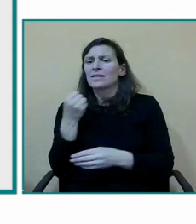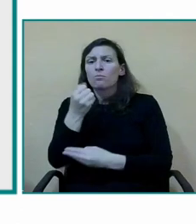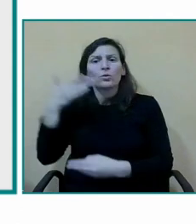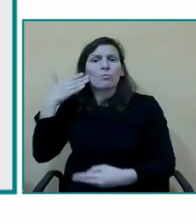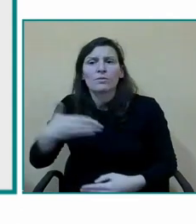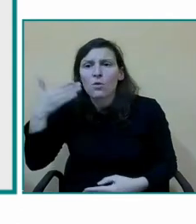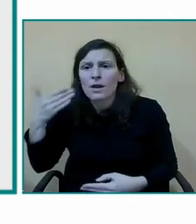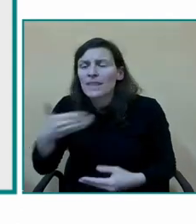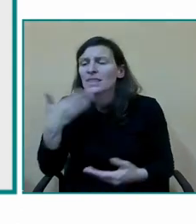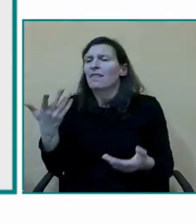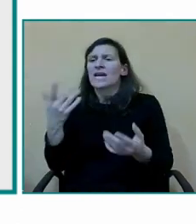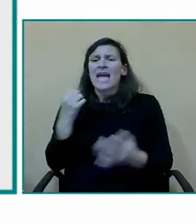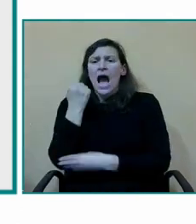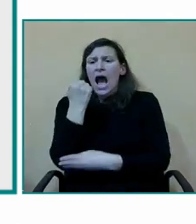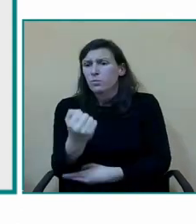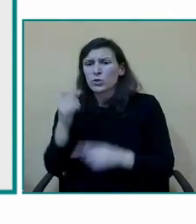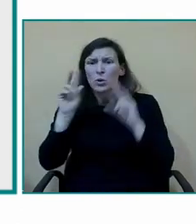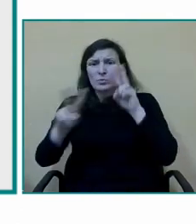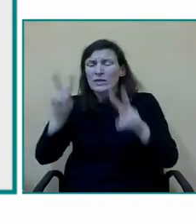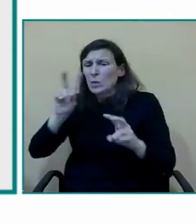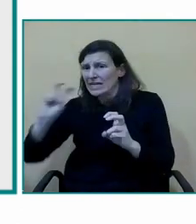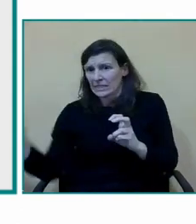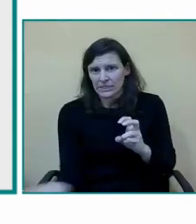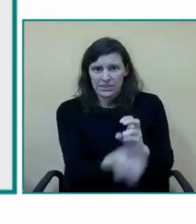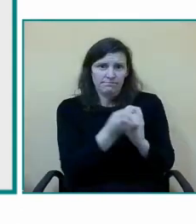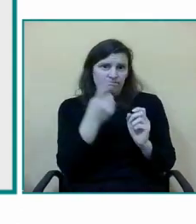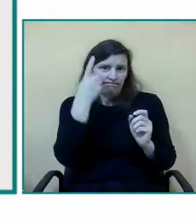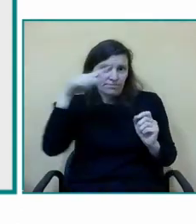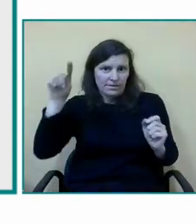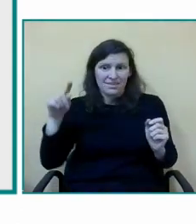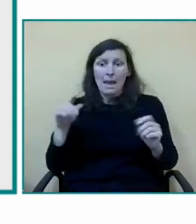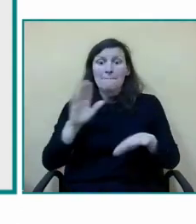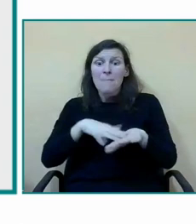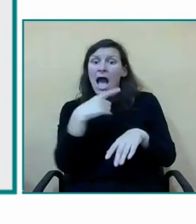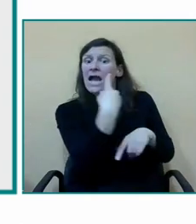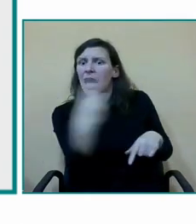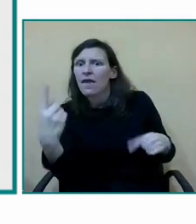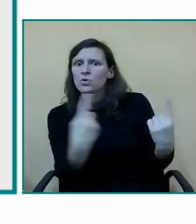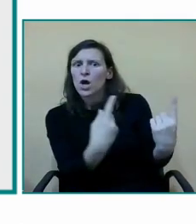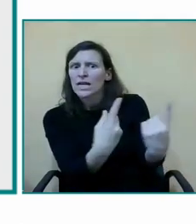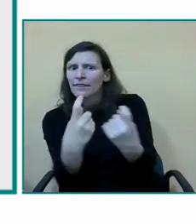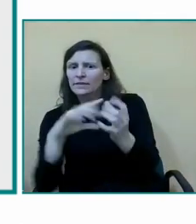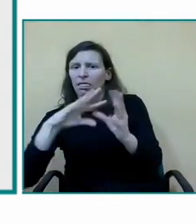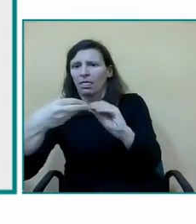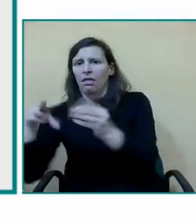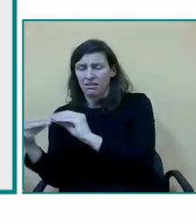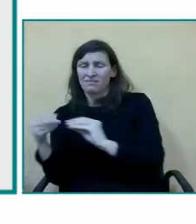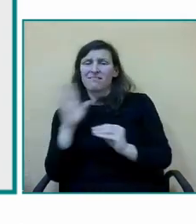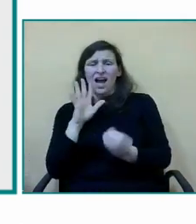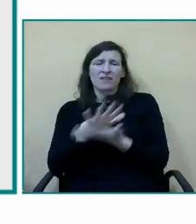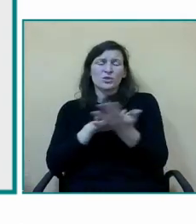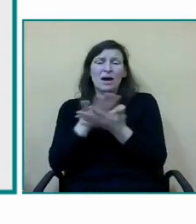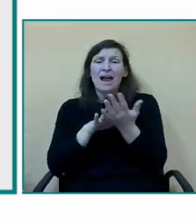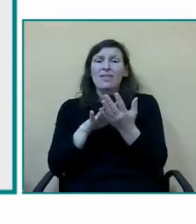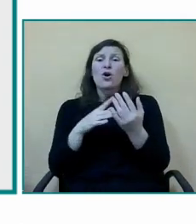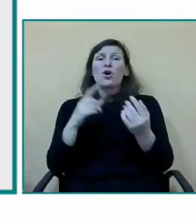fundamental será favorecer el desarrollo lingüístico de los alumnos adaptándonos a su heterogeneidad y facilitando el acceso